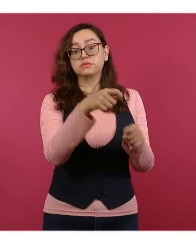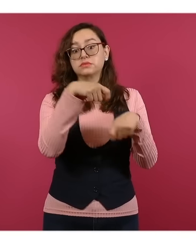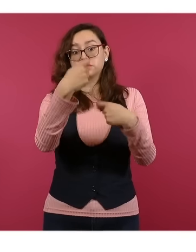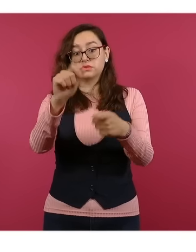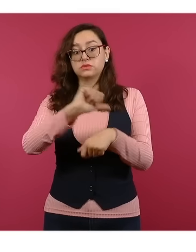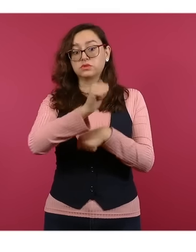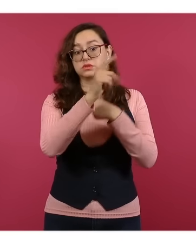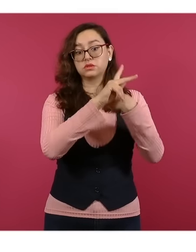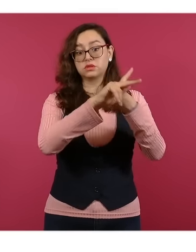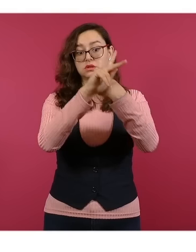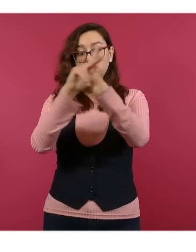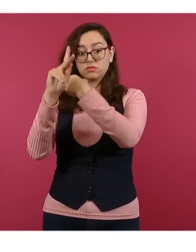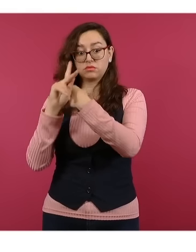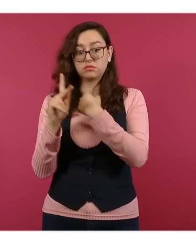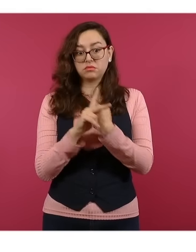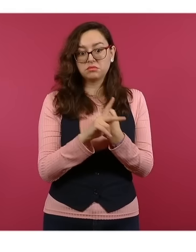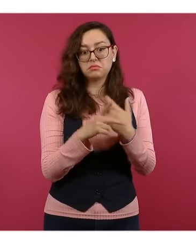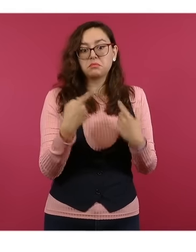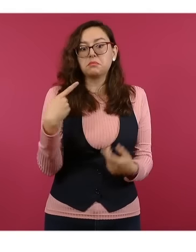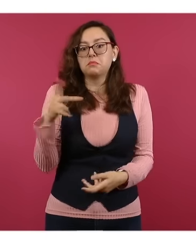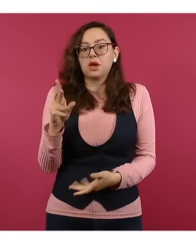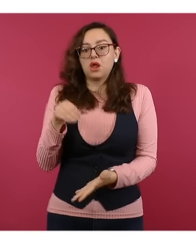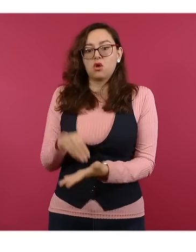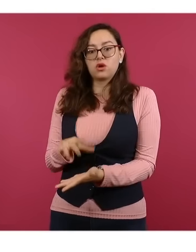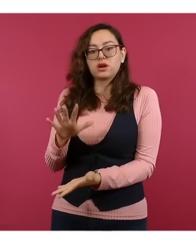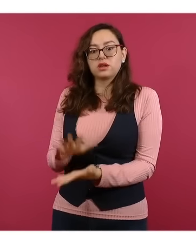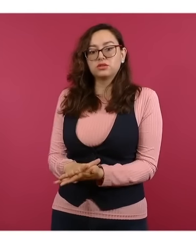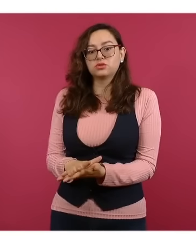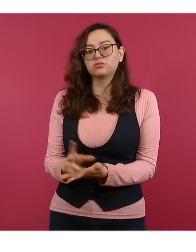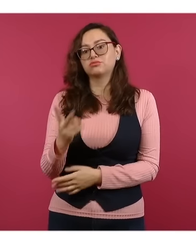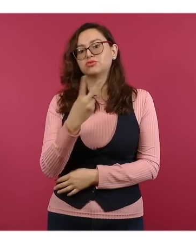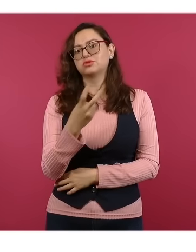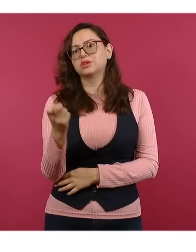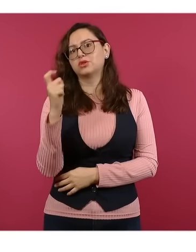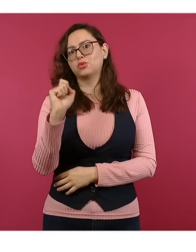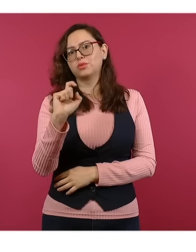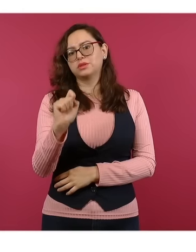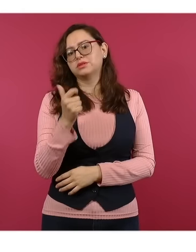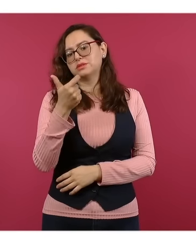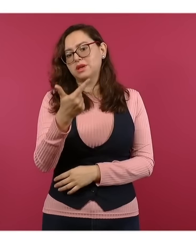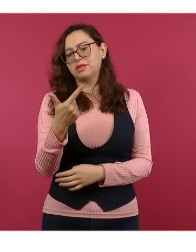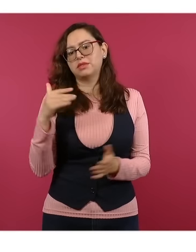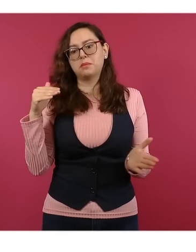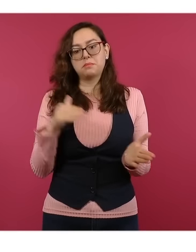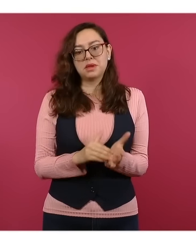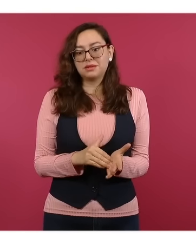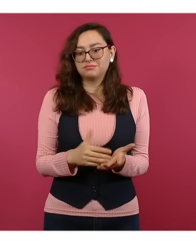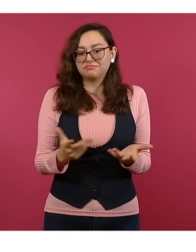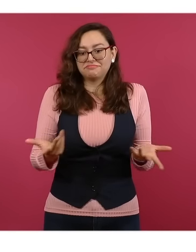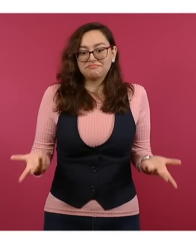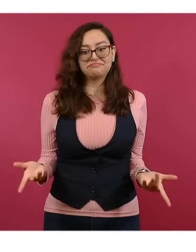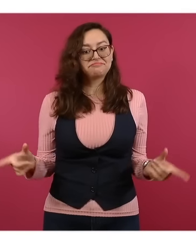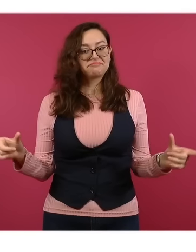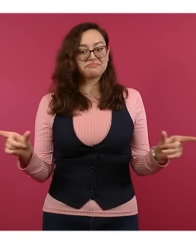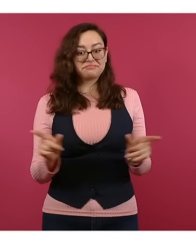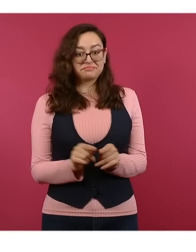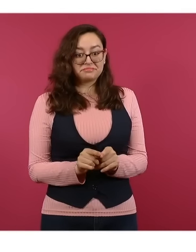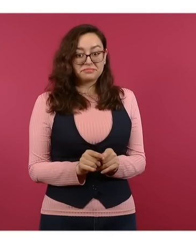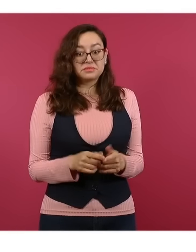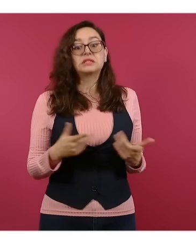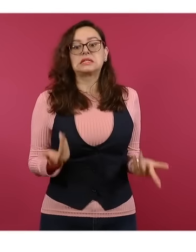se han registrado 227 mil 112 registros en la lista nominal de electores. Es que una cosa es la